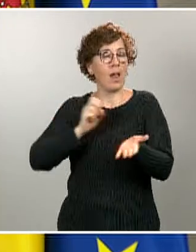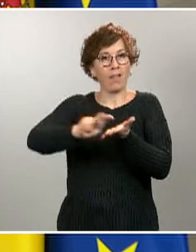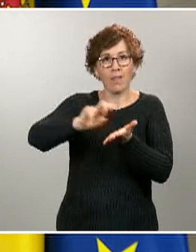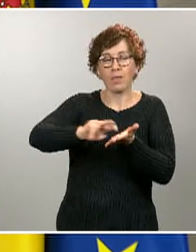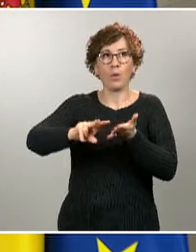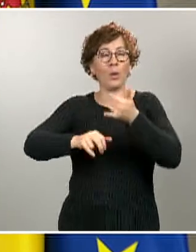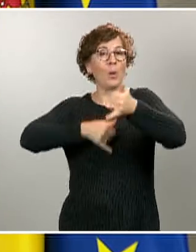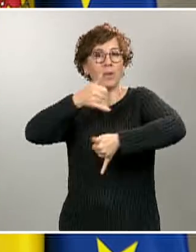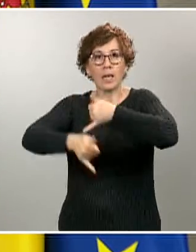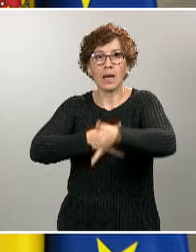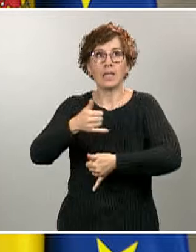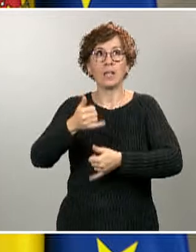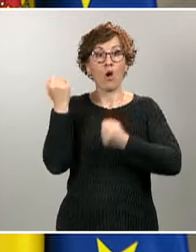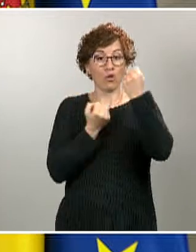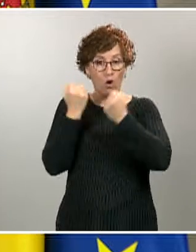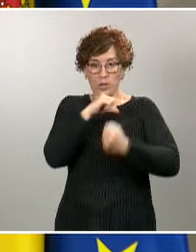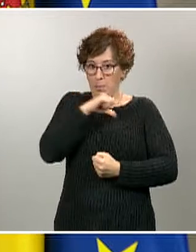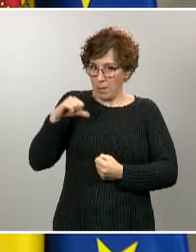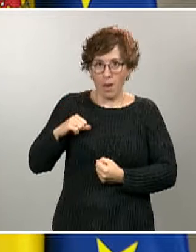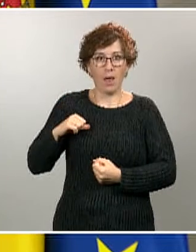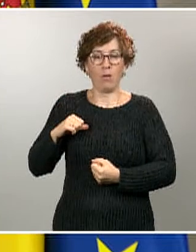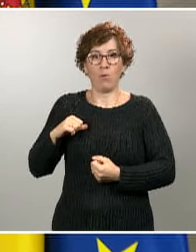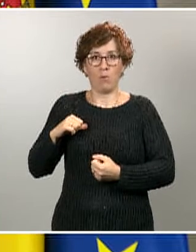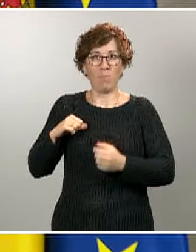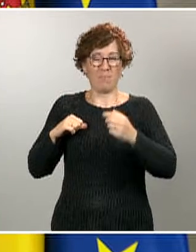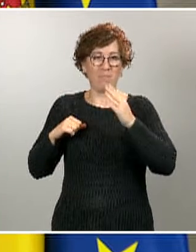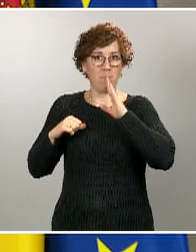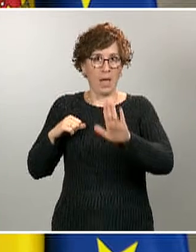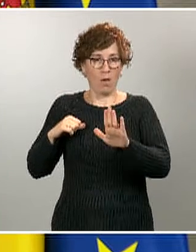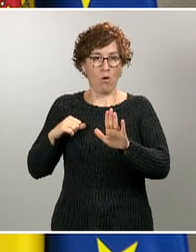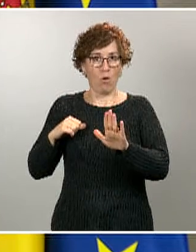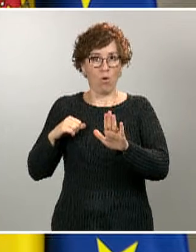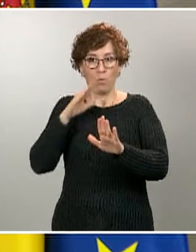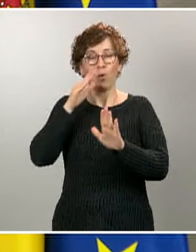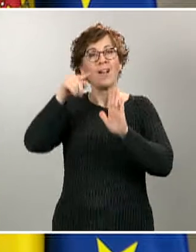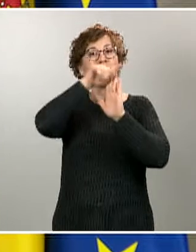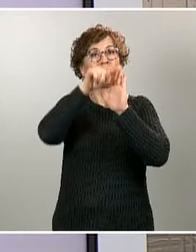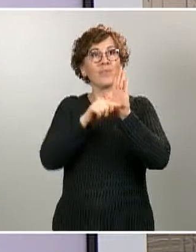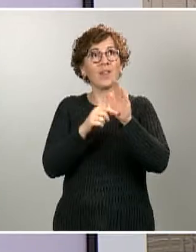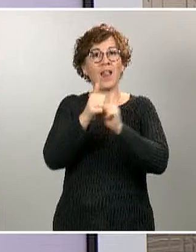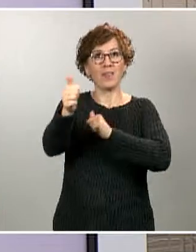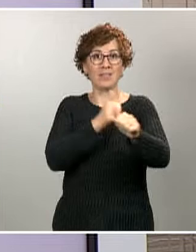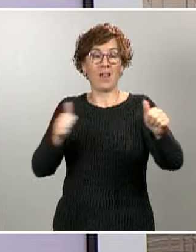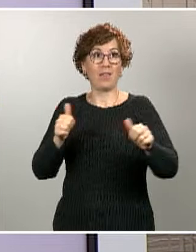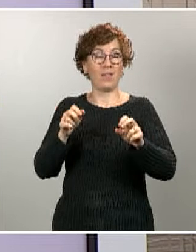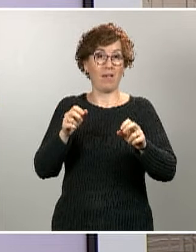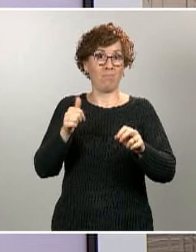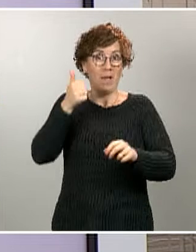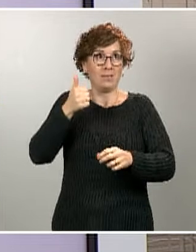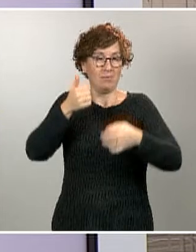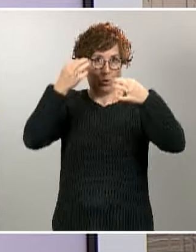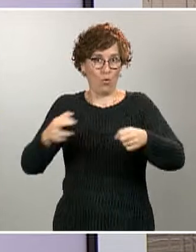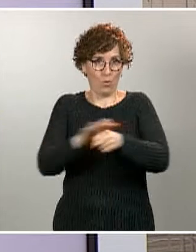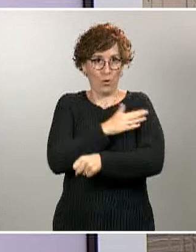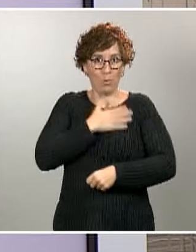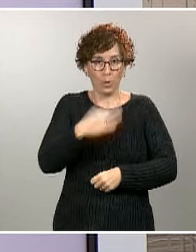acude en vehículo privado, se garantizan siempre estas medidas de distancia interpersonal. Si nos desplazamos